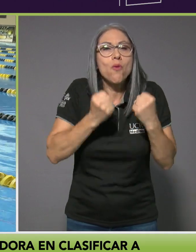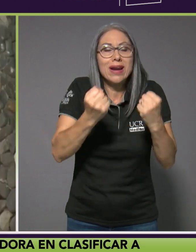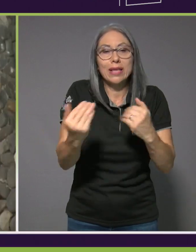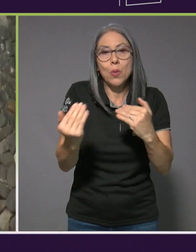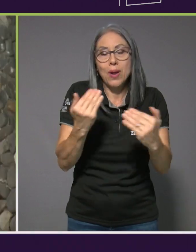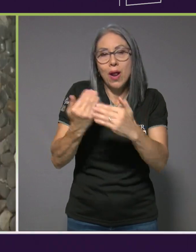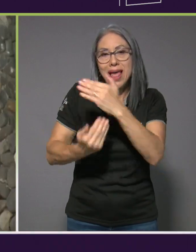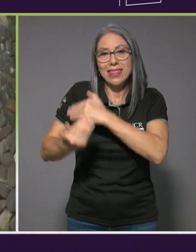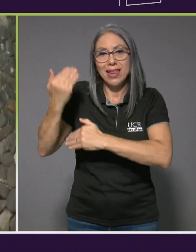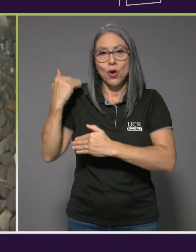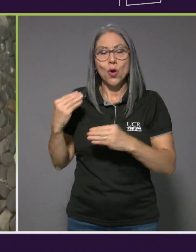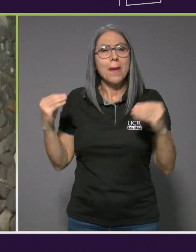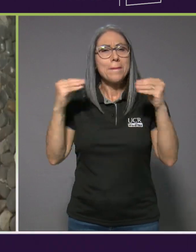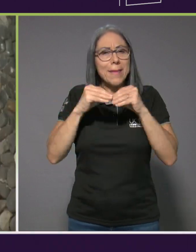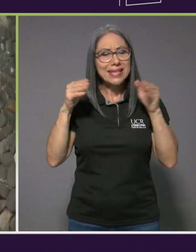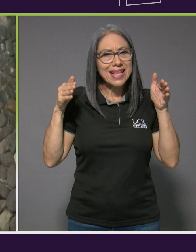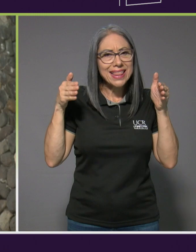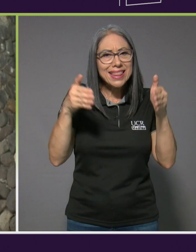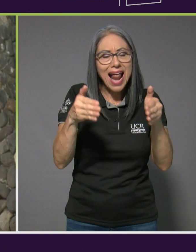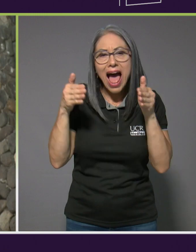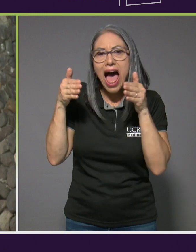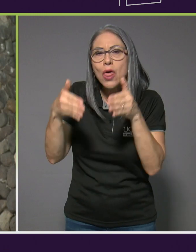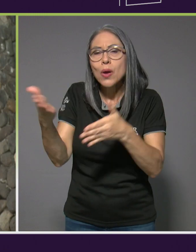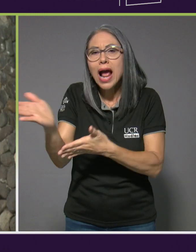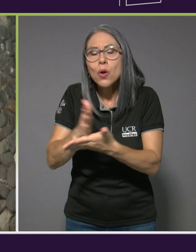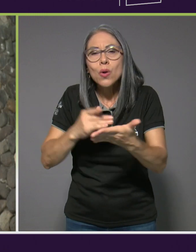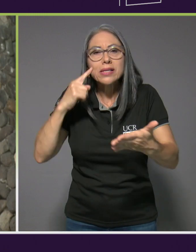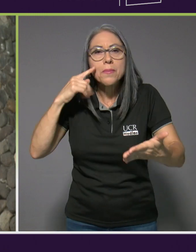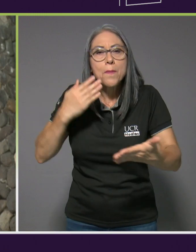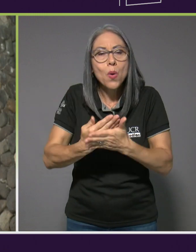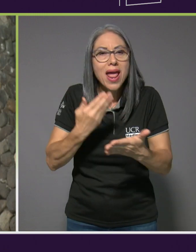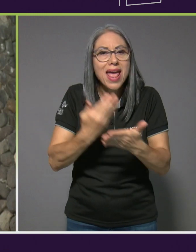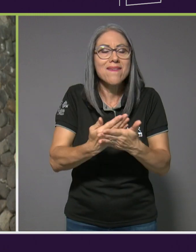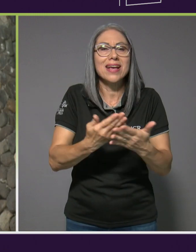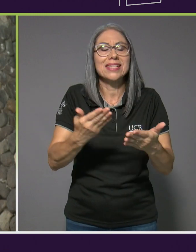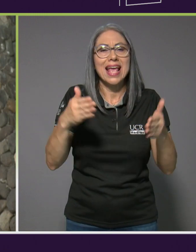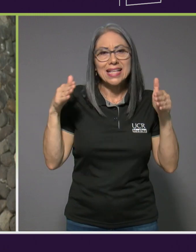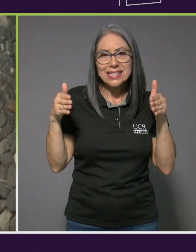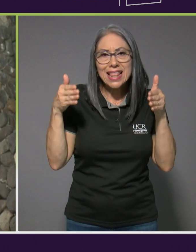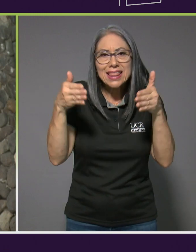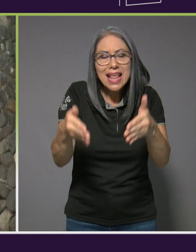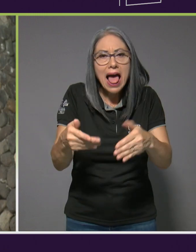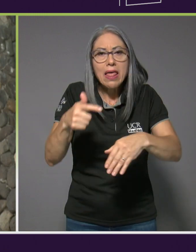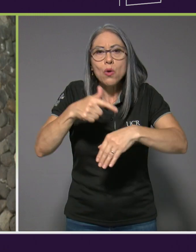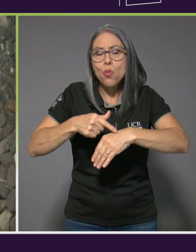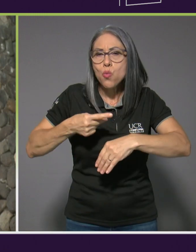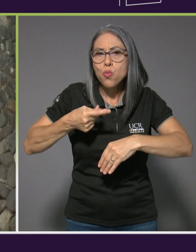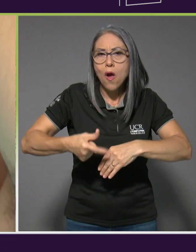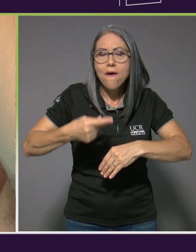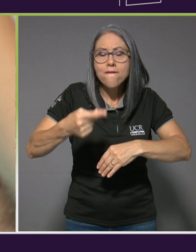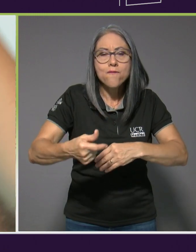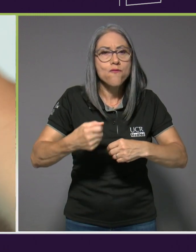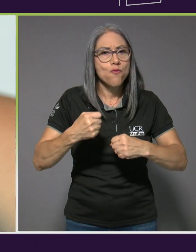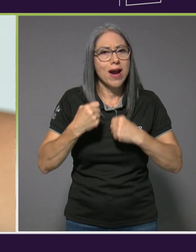Más centrada en ciertas pruebas, centrada en ciertos ritmos, fuerzas, velocidades.